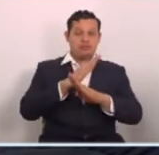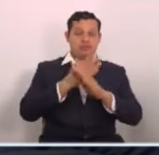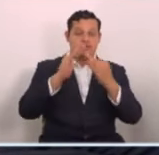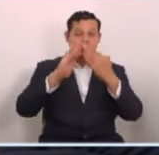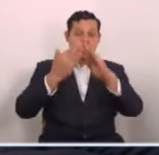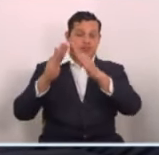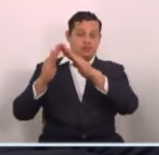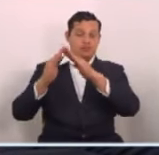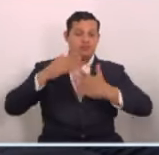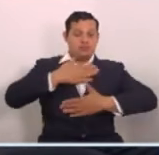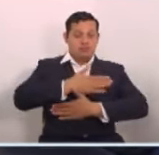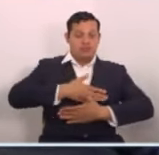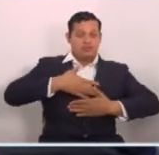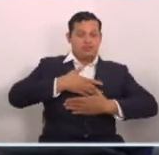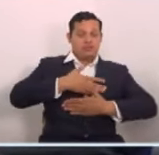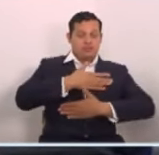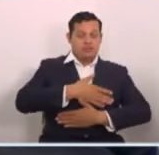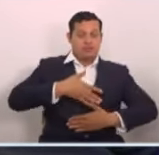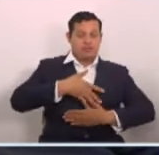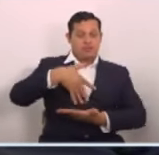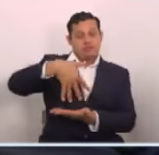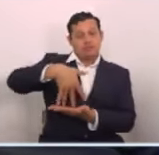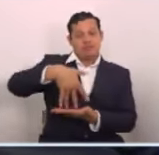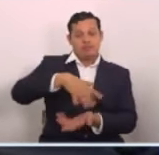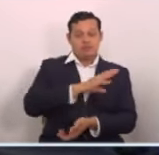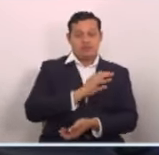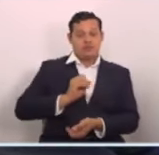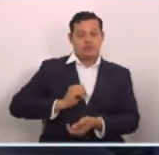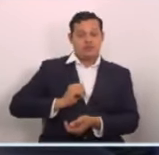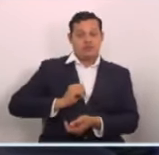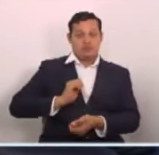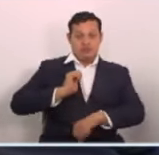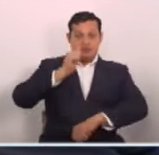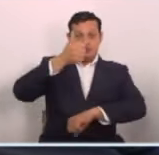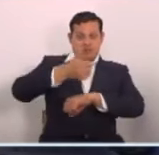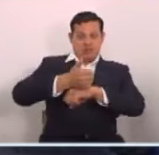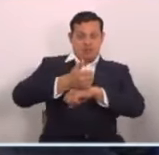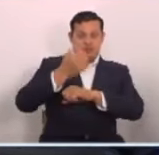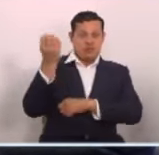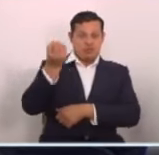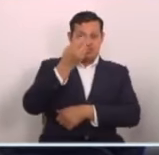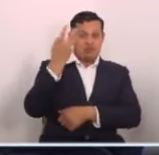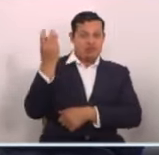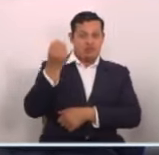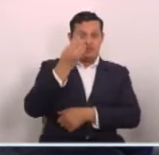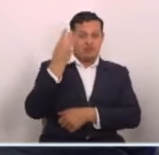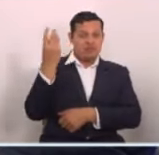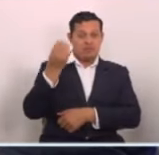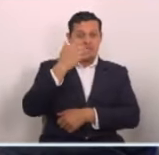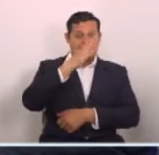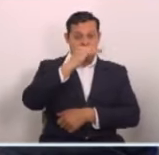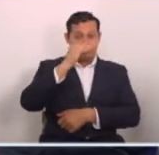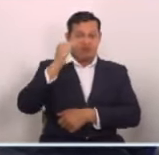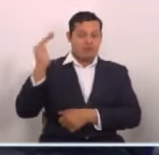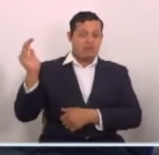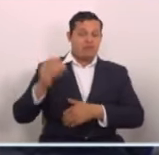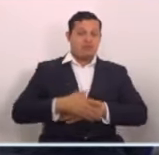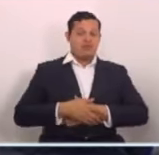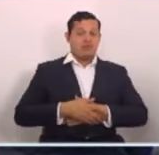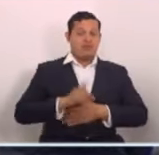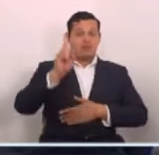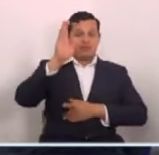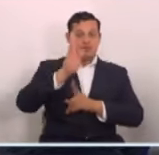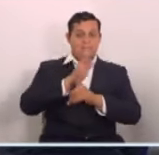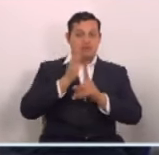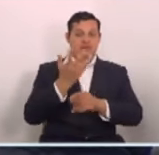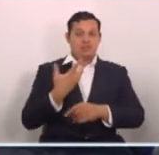comunidades, por el bienestar de nuestros ciudadanos, vamos a declarar esta emergencia nacional. Que Dios